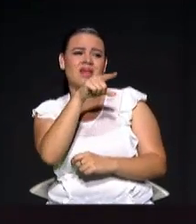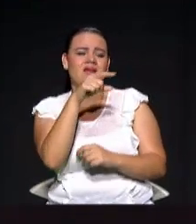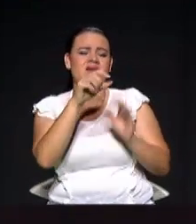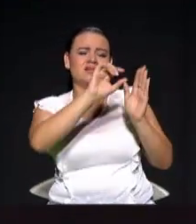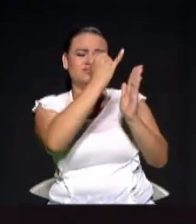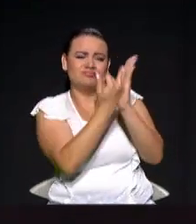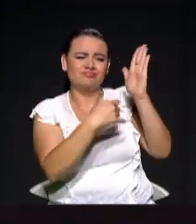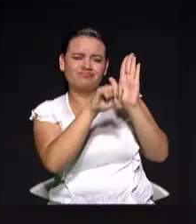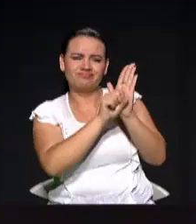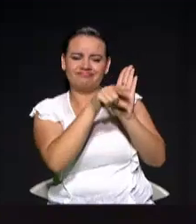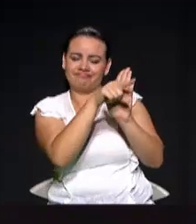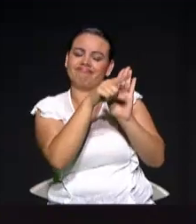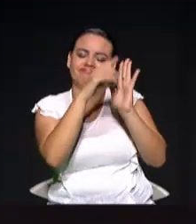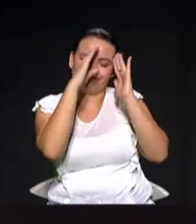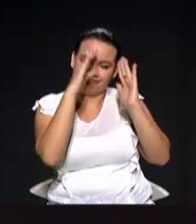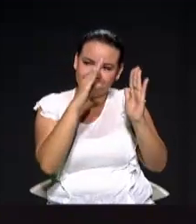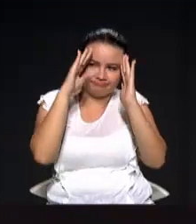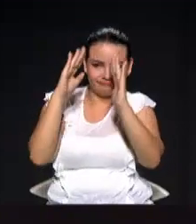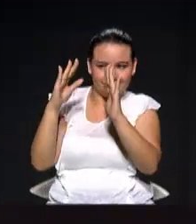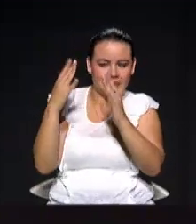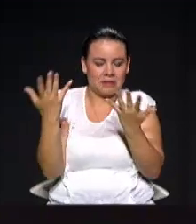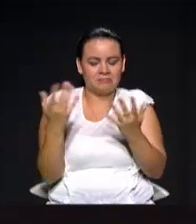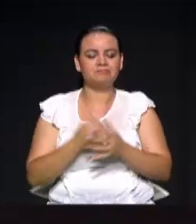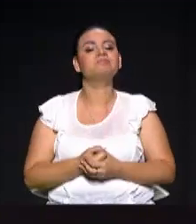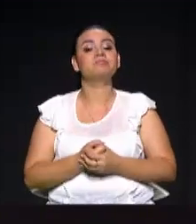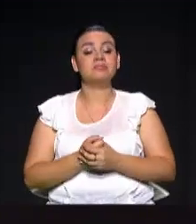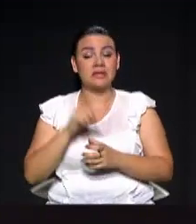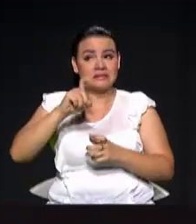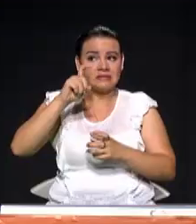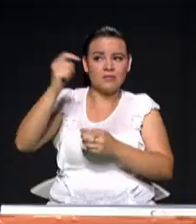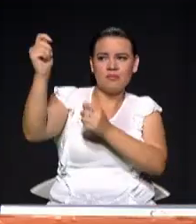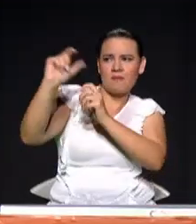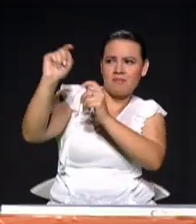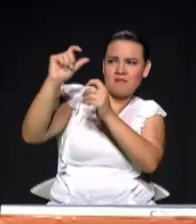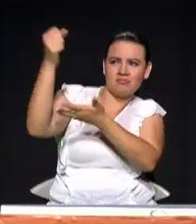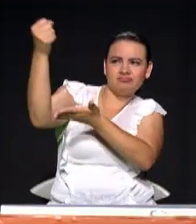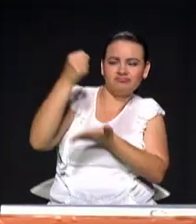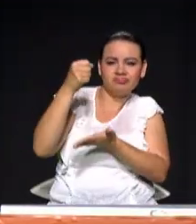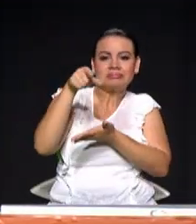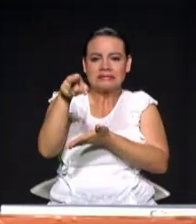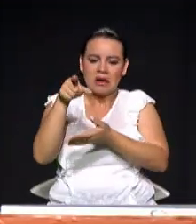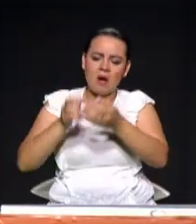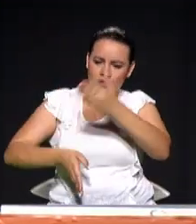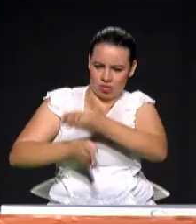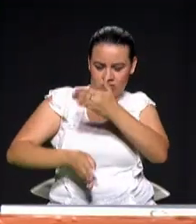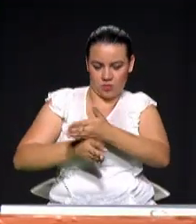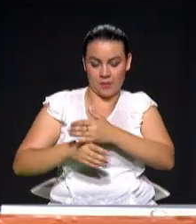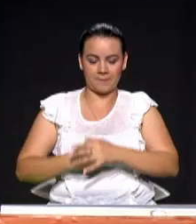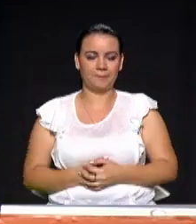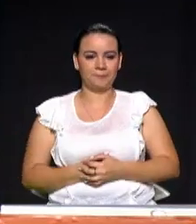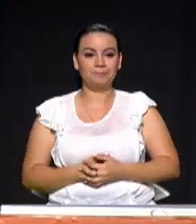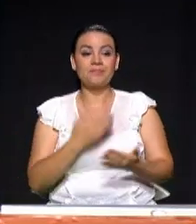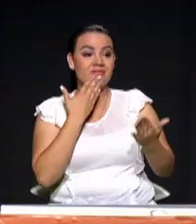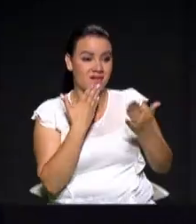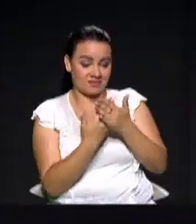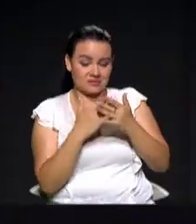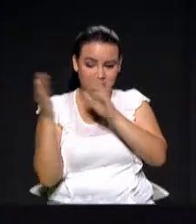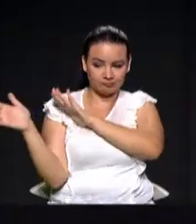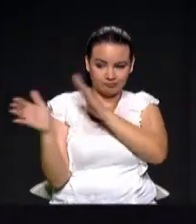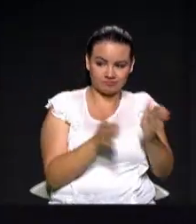públicos. Reduciremos las transferencias para garantizar la viabilidad financiera de la empresa. Gracias, candidato. Continuamos con el candidato Jorge Gutiérrez.